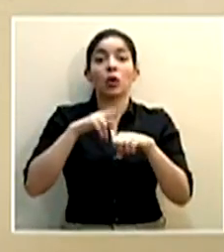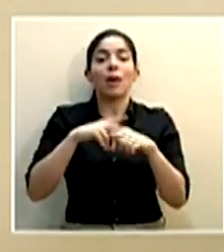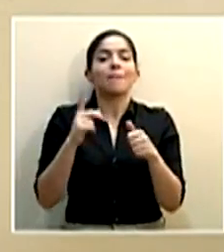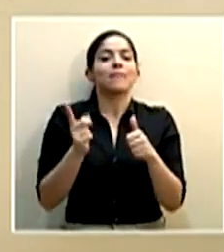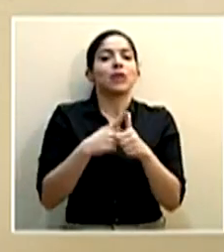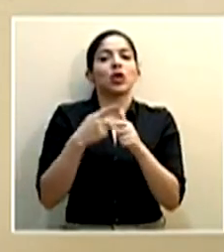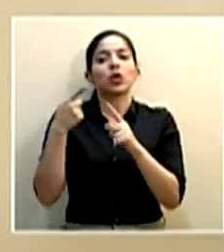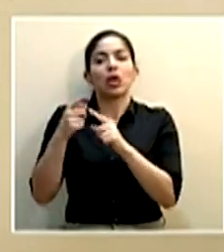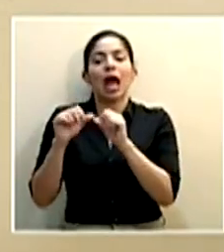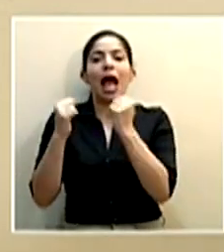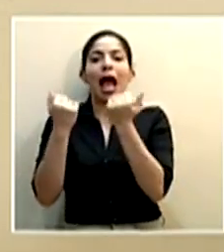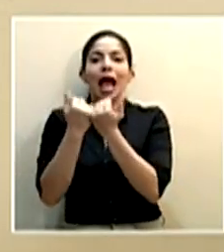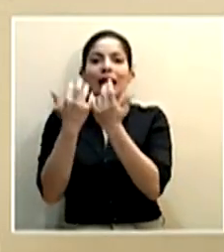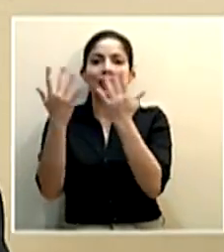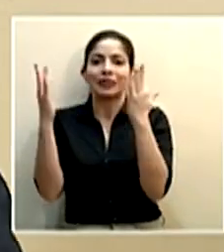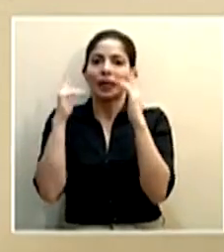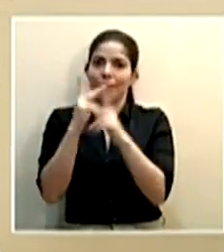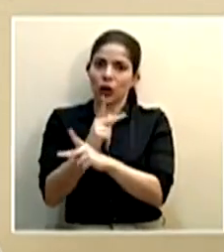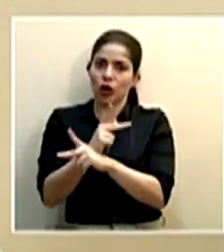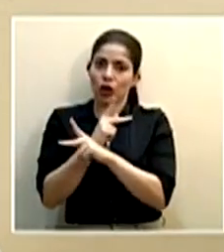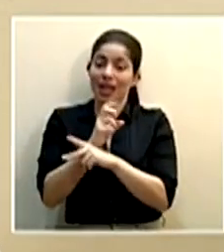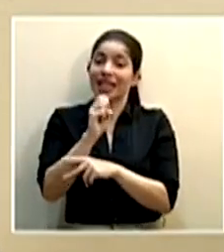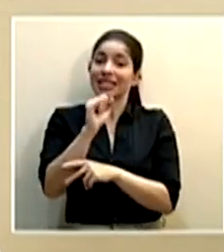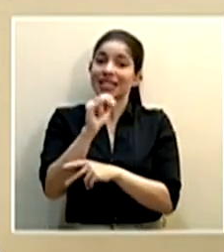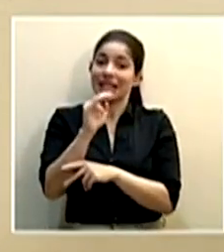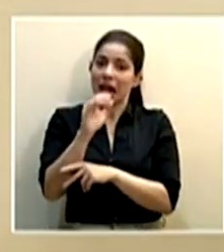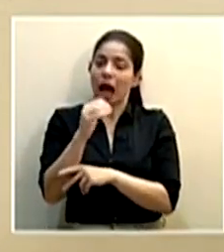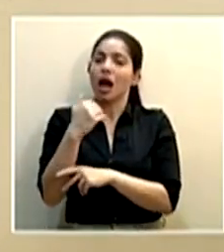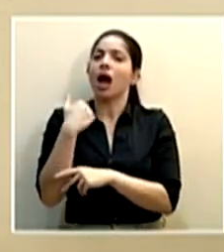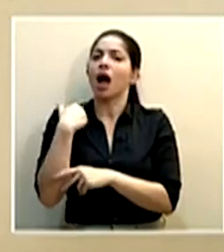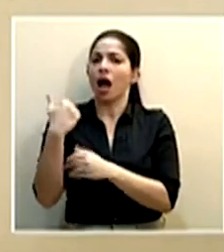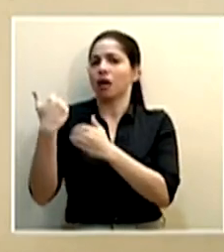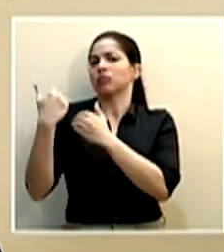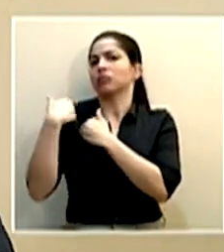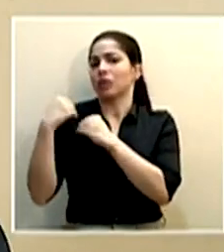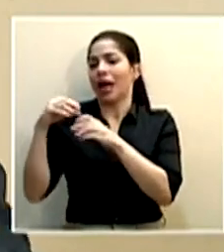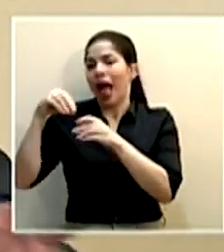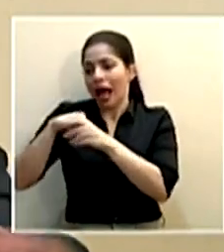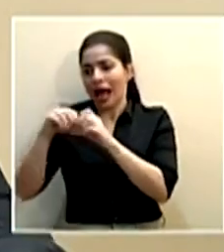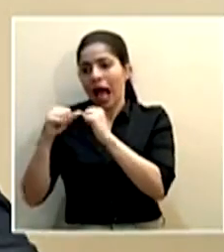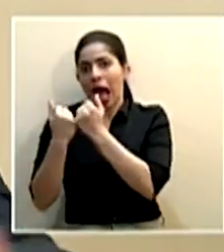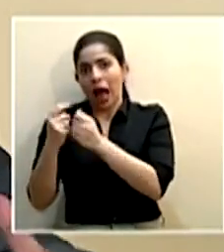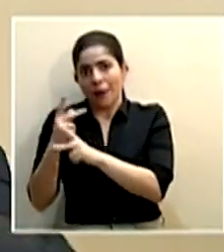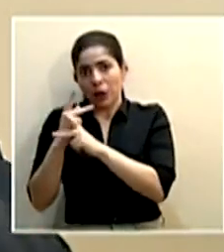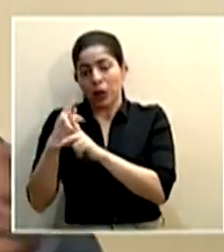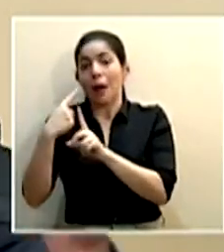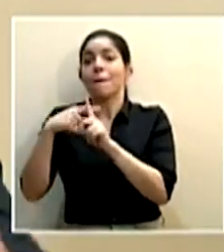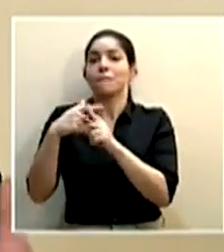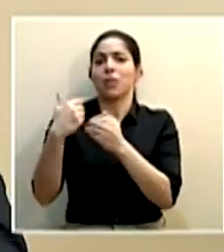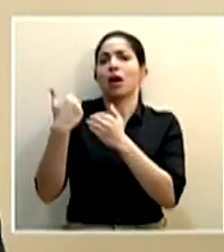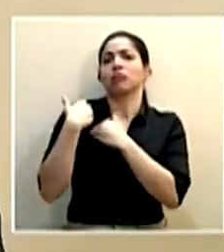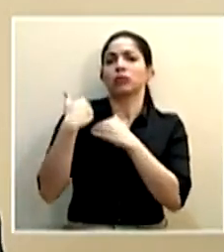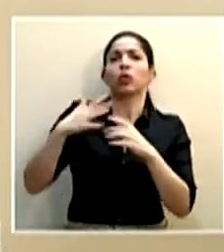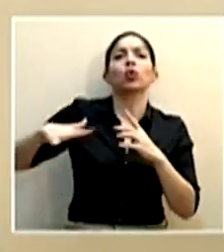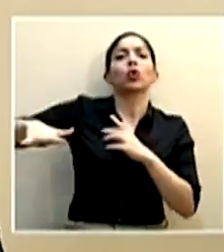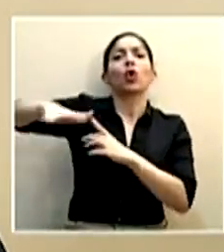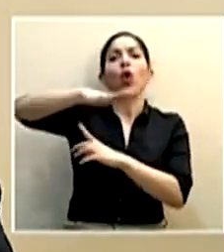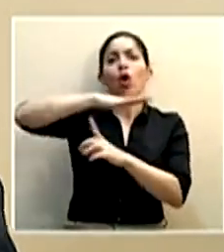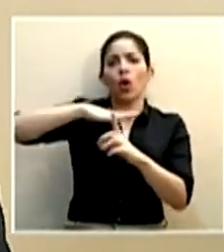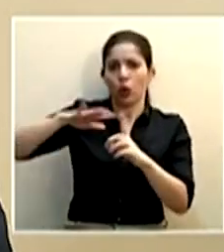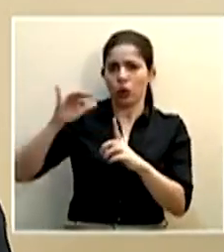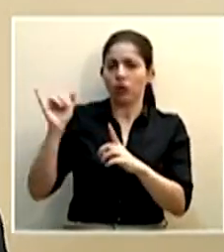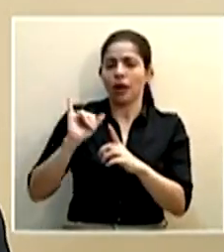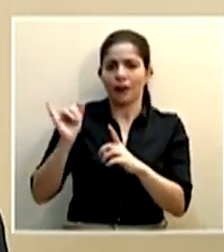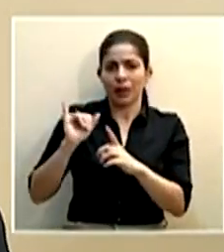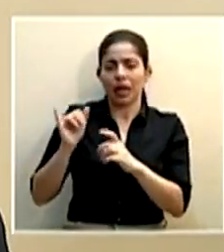en las áreas inversas protegidas el SINAC tiene competencias dentro del área protegida como fuera en todo el paisaje que le llamamos